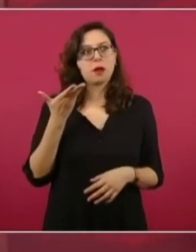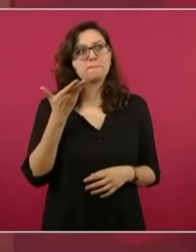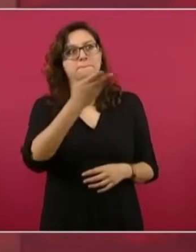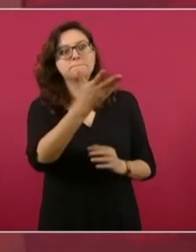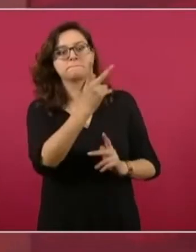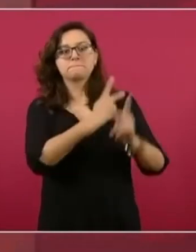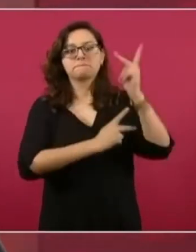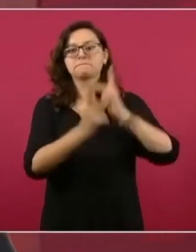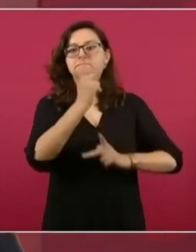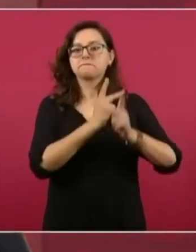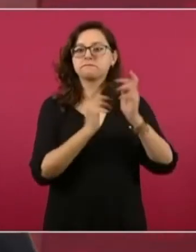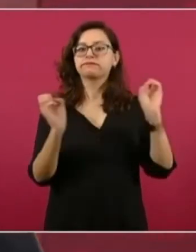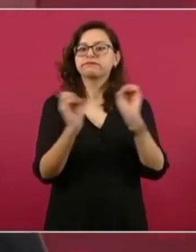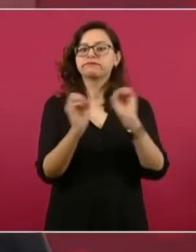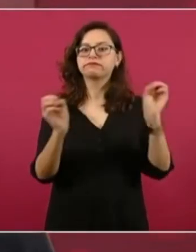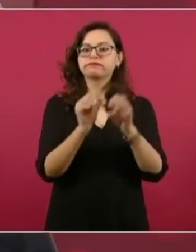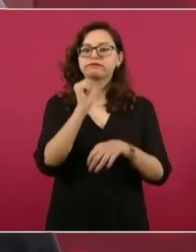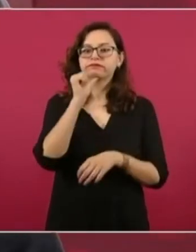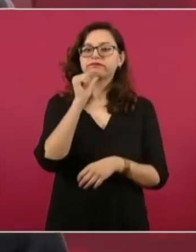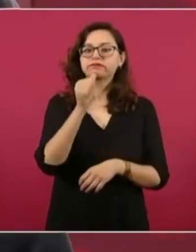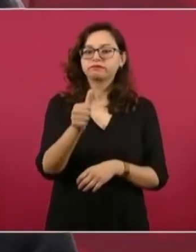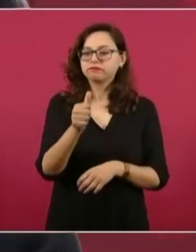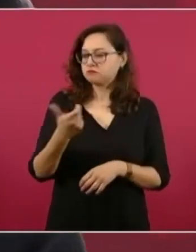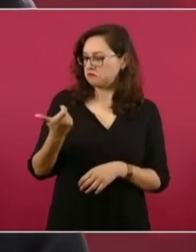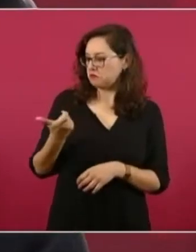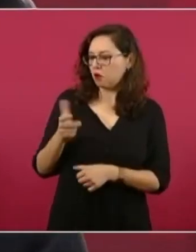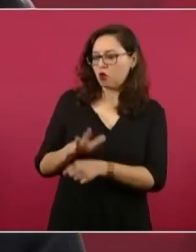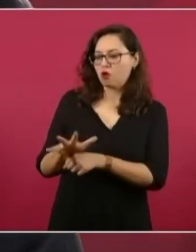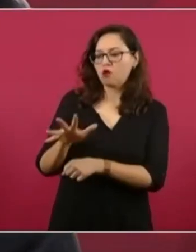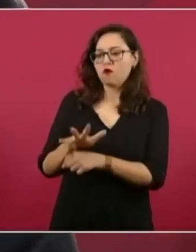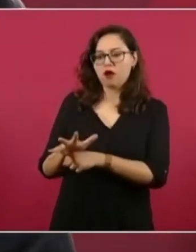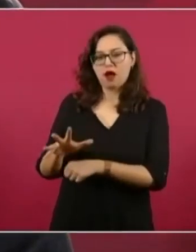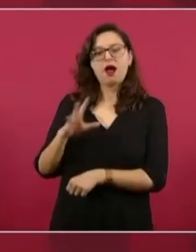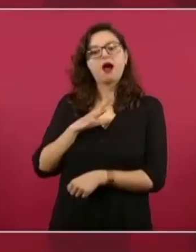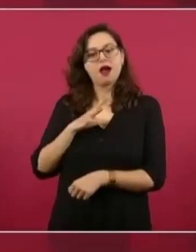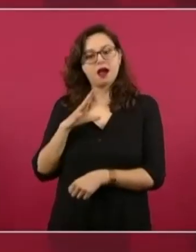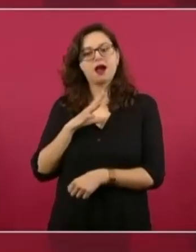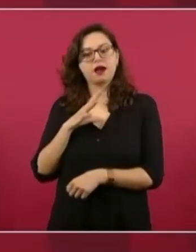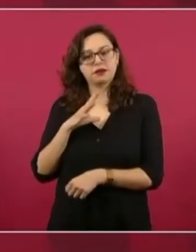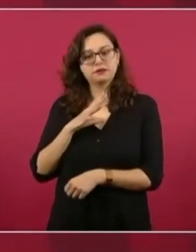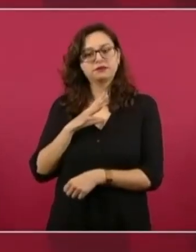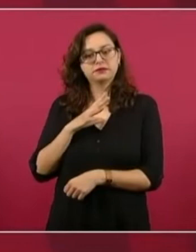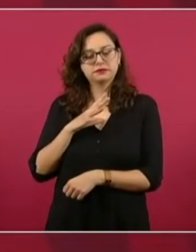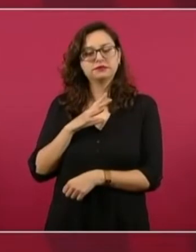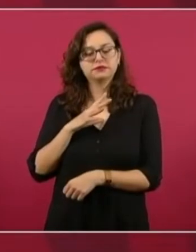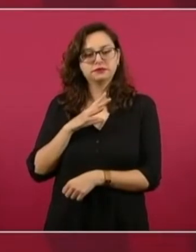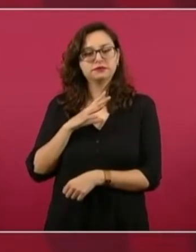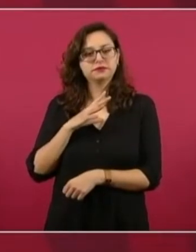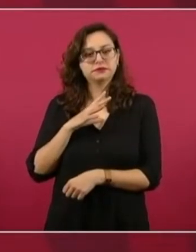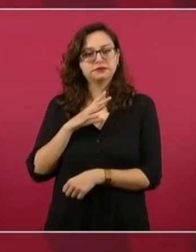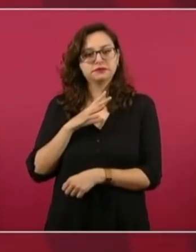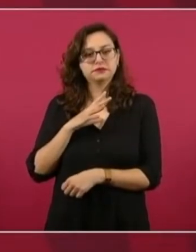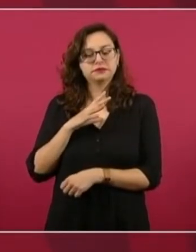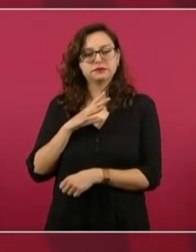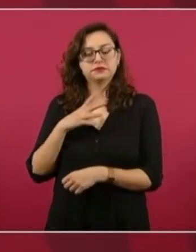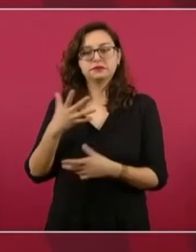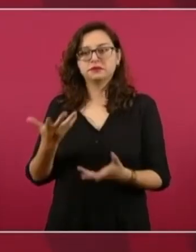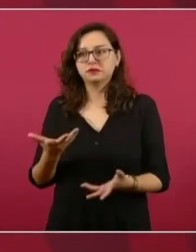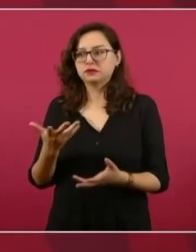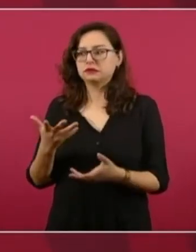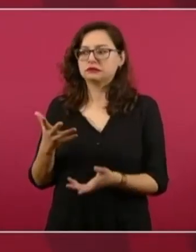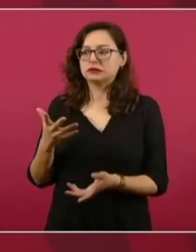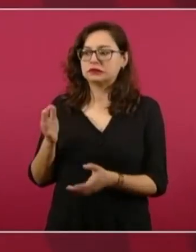deuda, no hemos tenido un problema